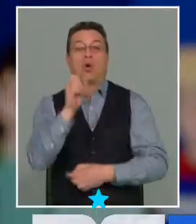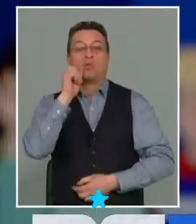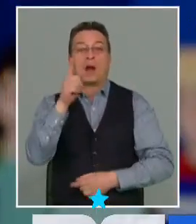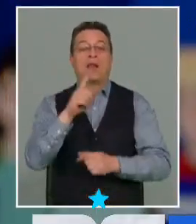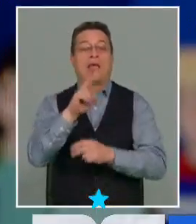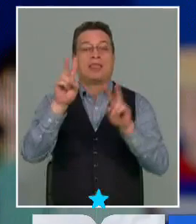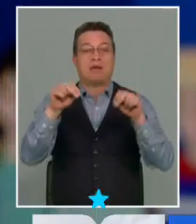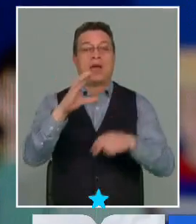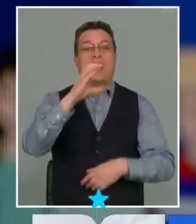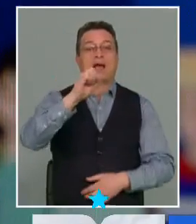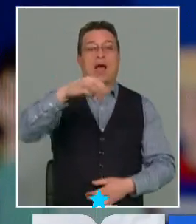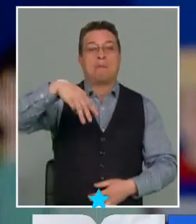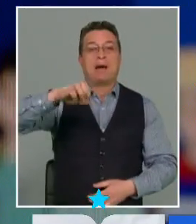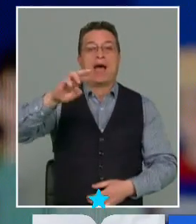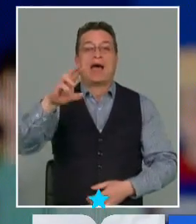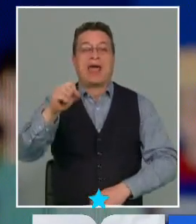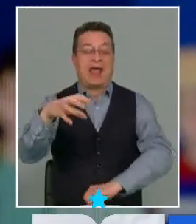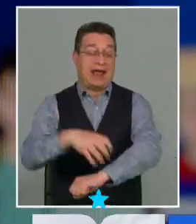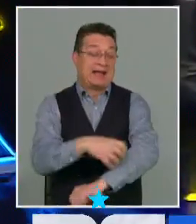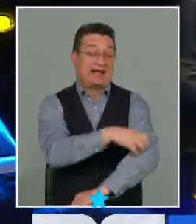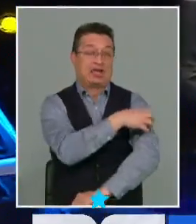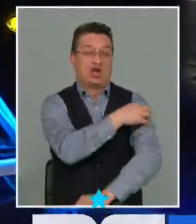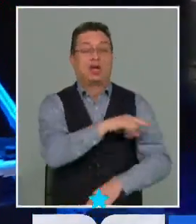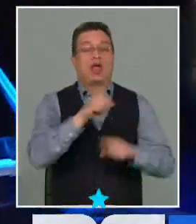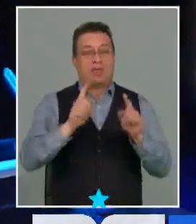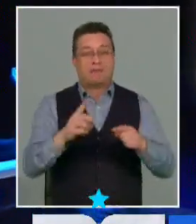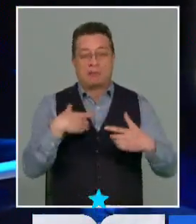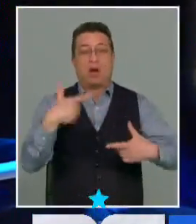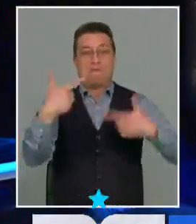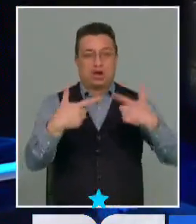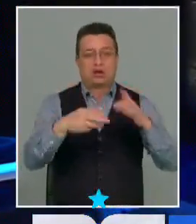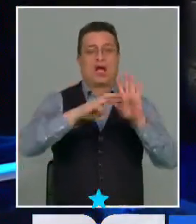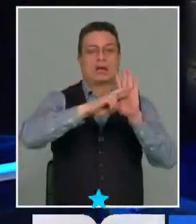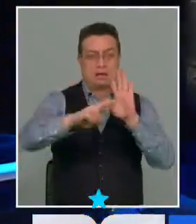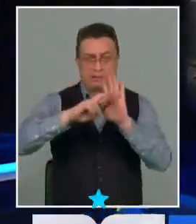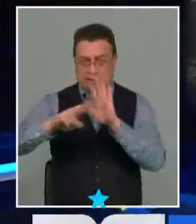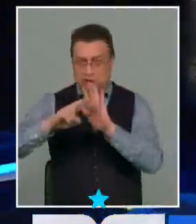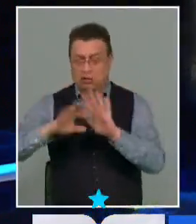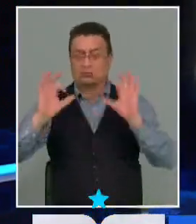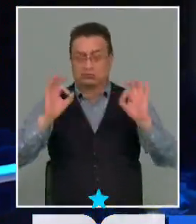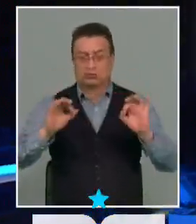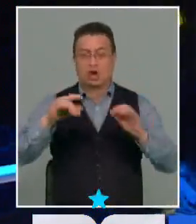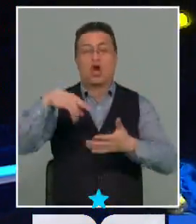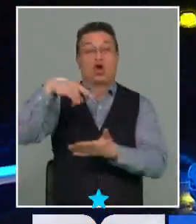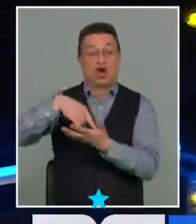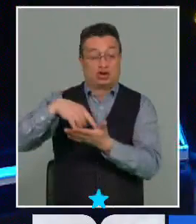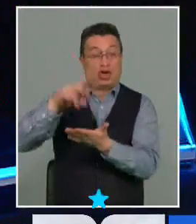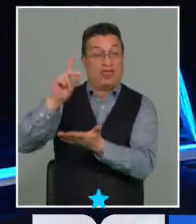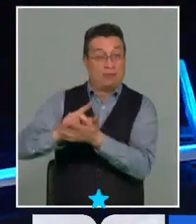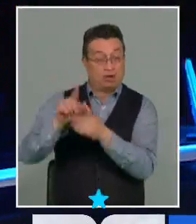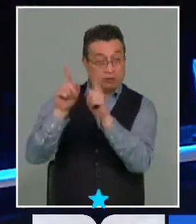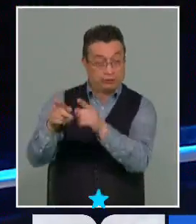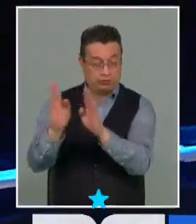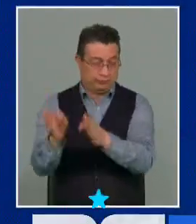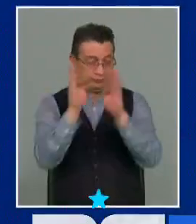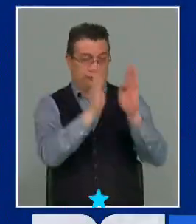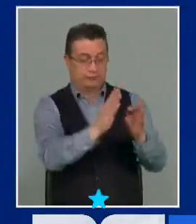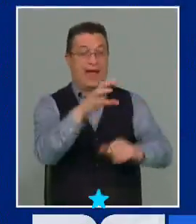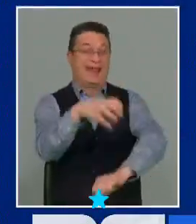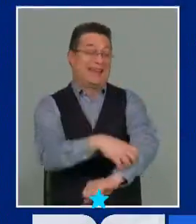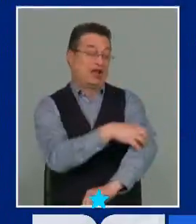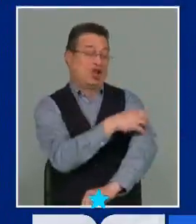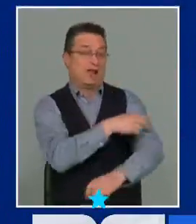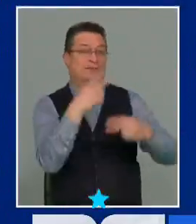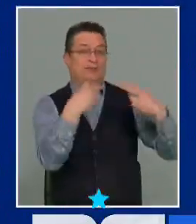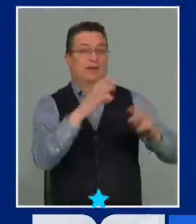Cámara de las Regiones iba a conocer. Porque la primera definición era que uno fuera una Cámara Política de Representación, que es el Congreso de las Diputadas, y una Cámara de Representación Regional,